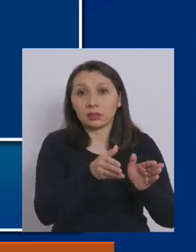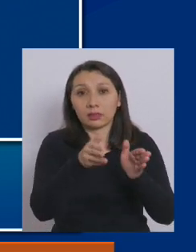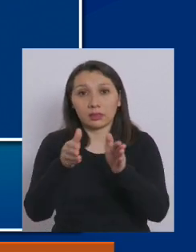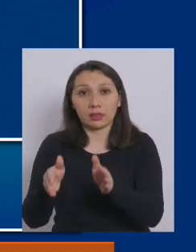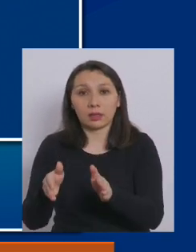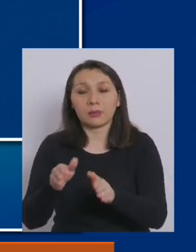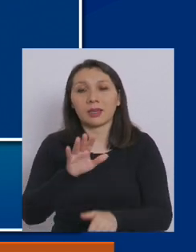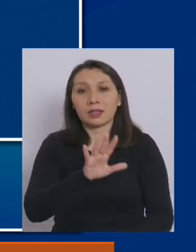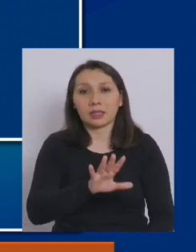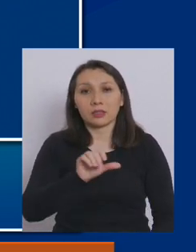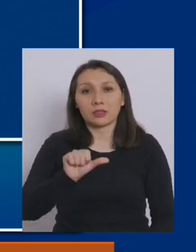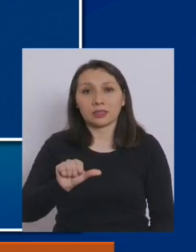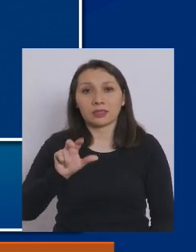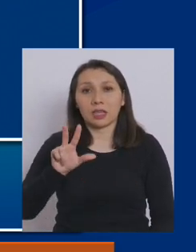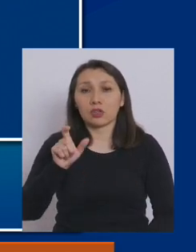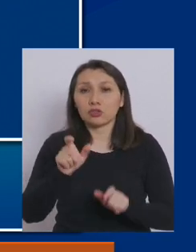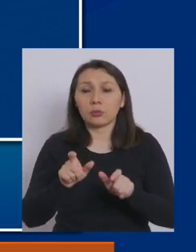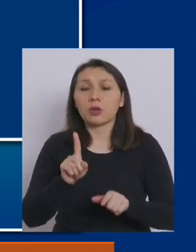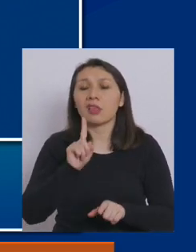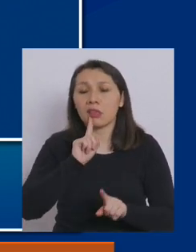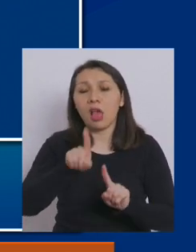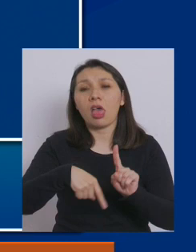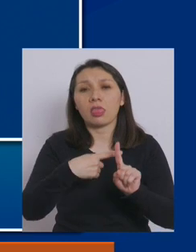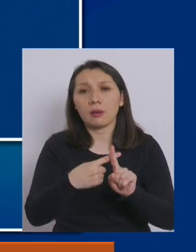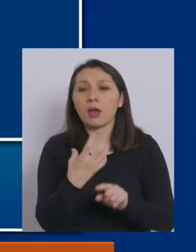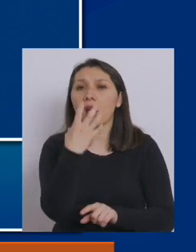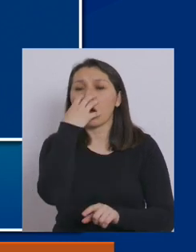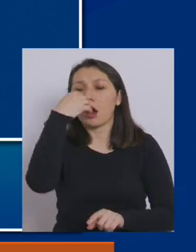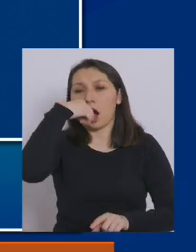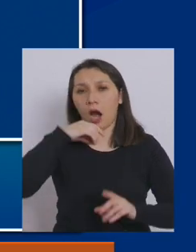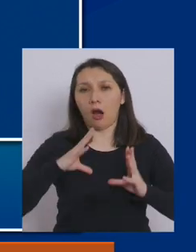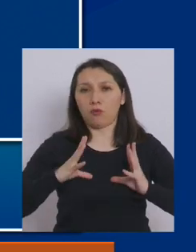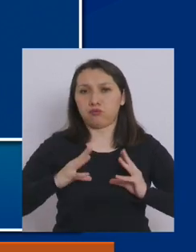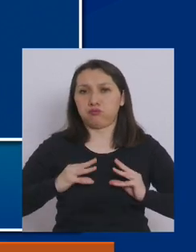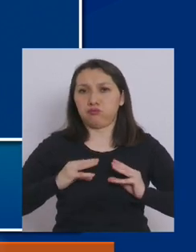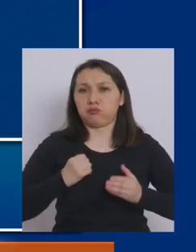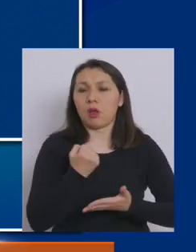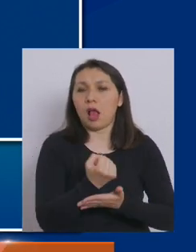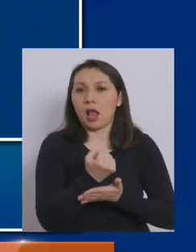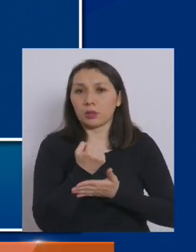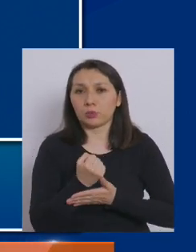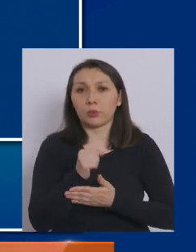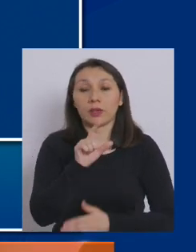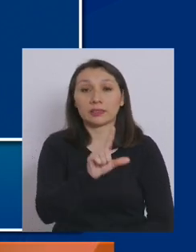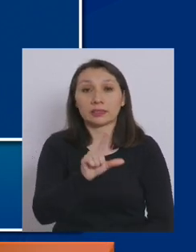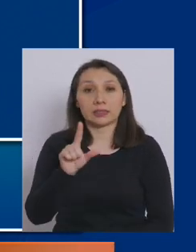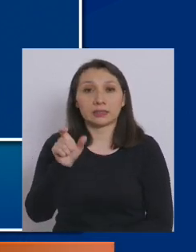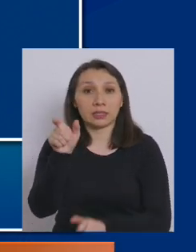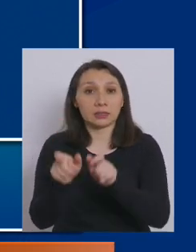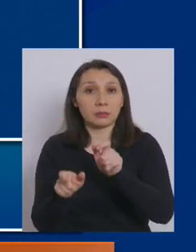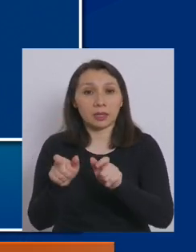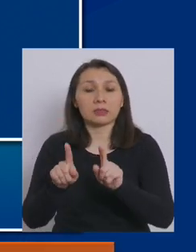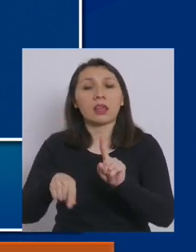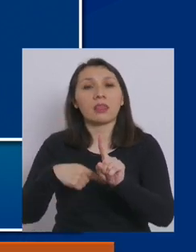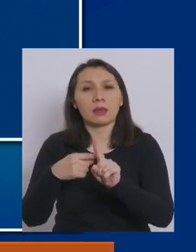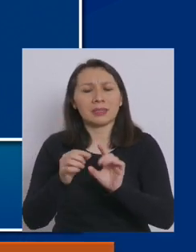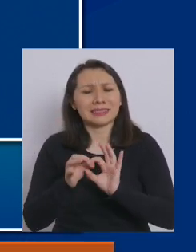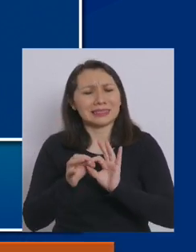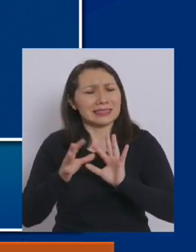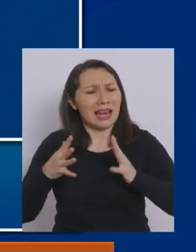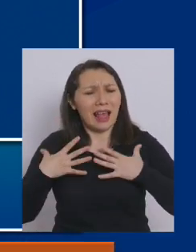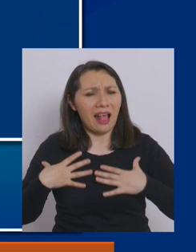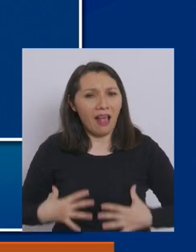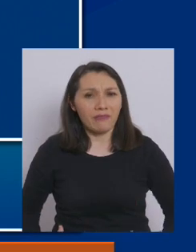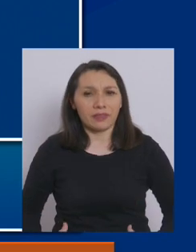568 están con apoyo de ventilación mecánica y 77 se encuentran además en estado